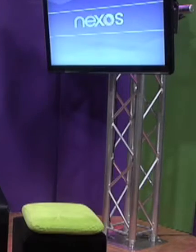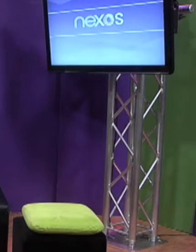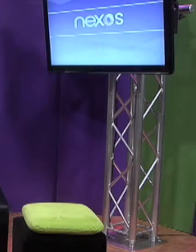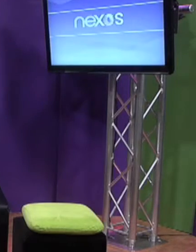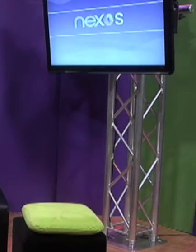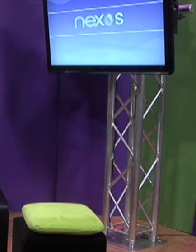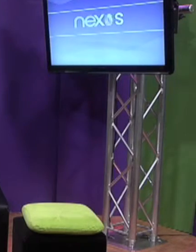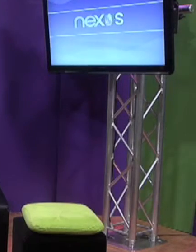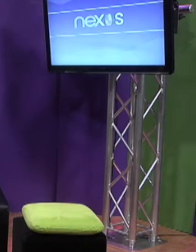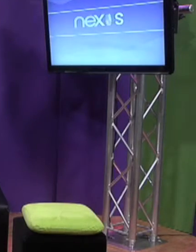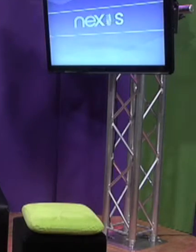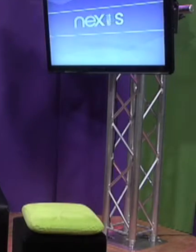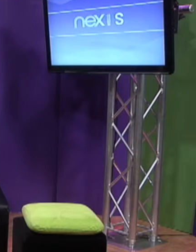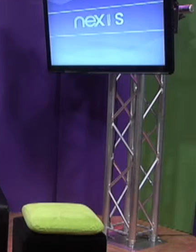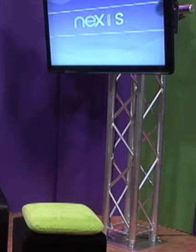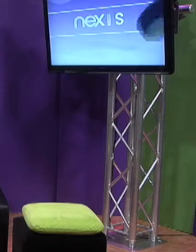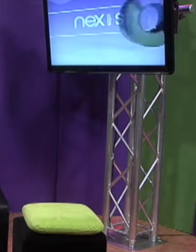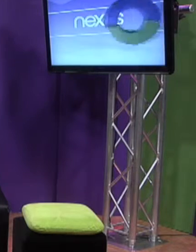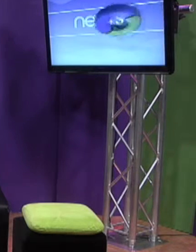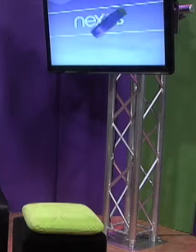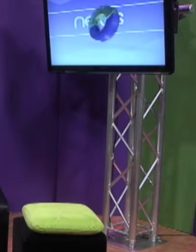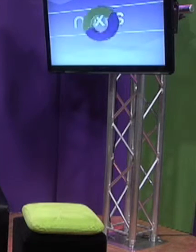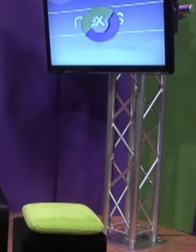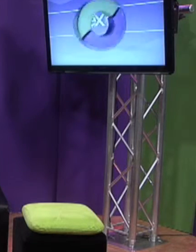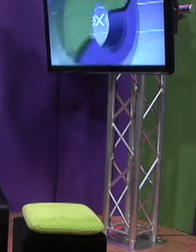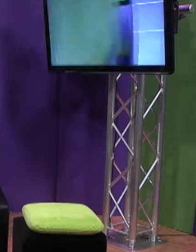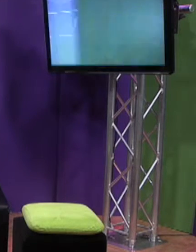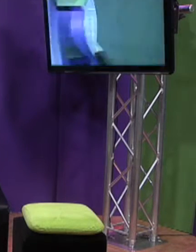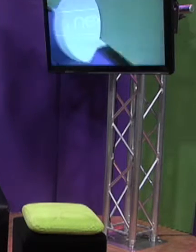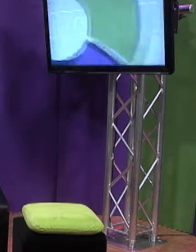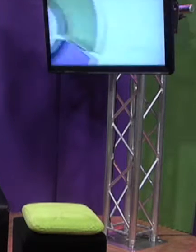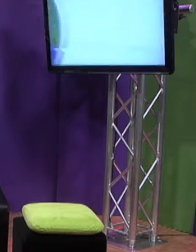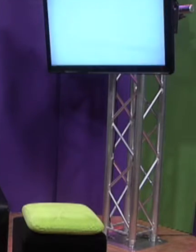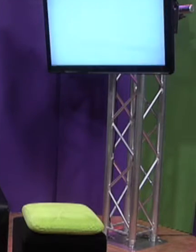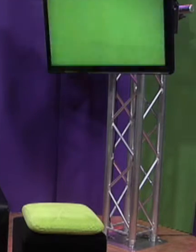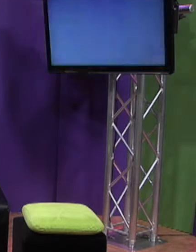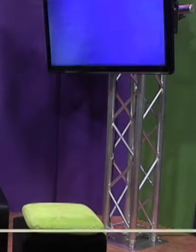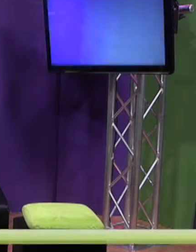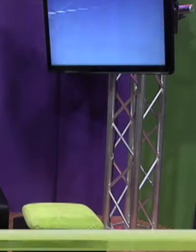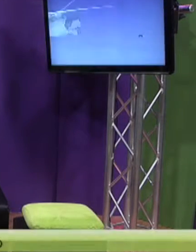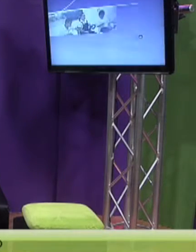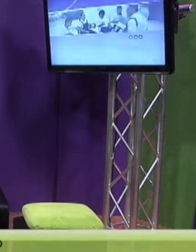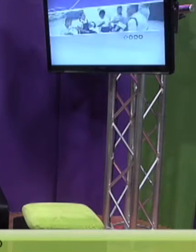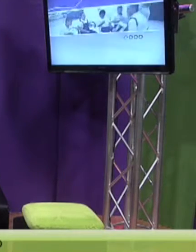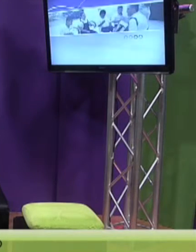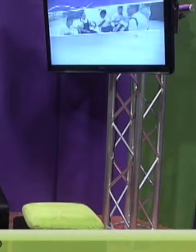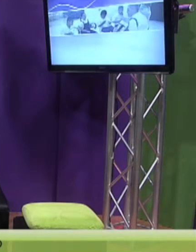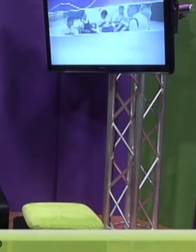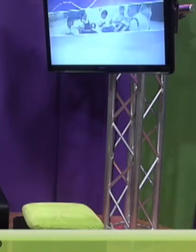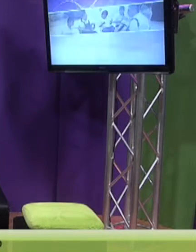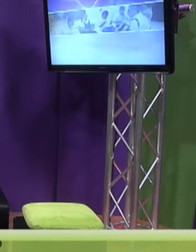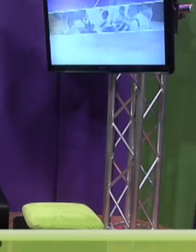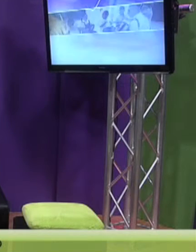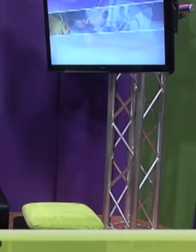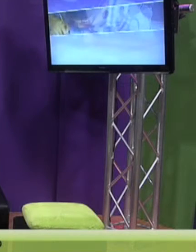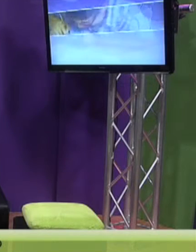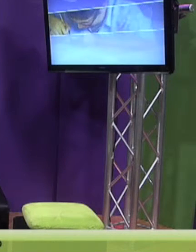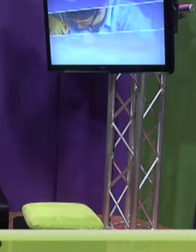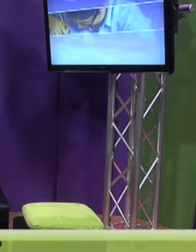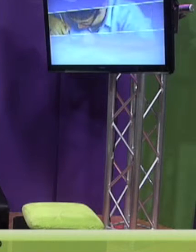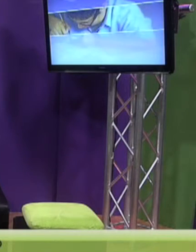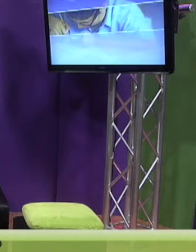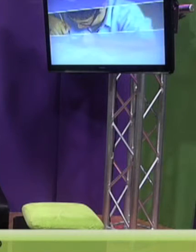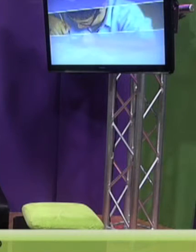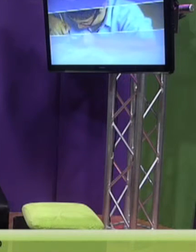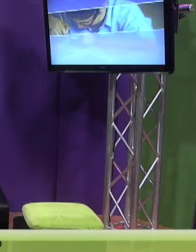¡Suscríbete al canal! Quizás he preguntado cómo medir el rendimiento de las y los atletas si cada